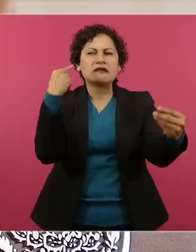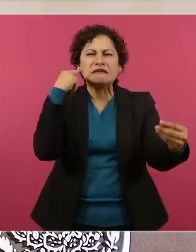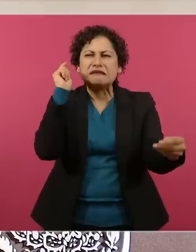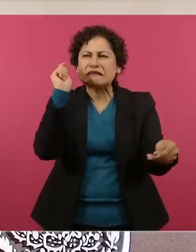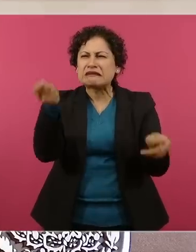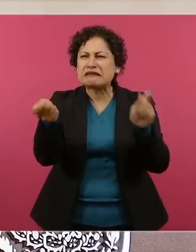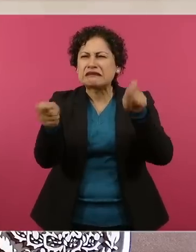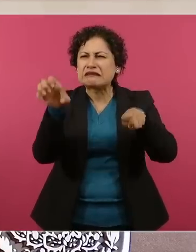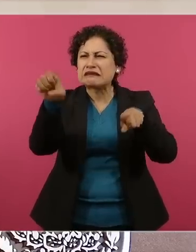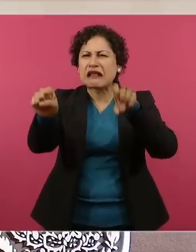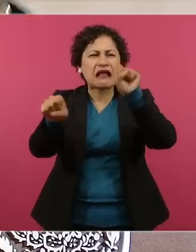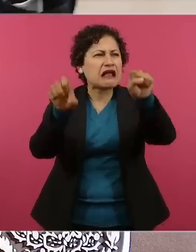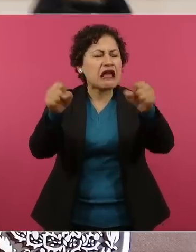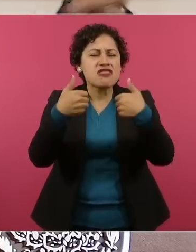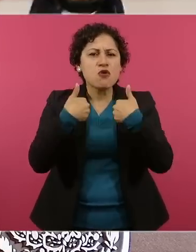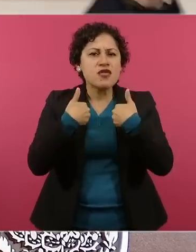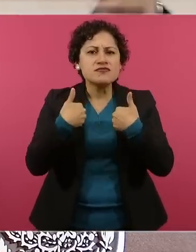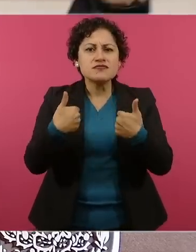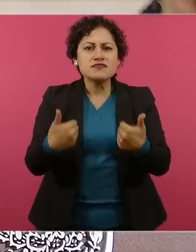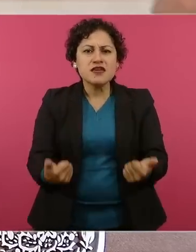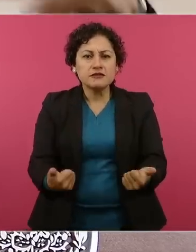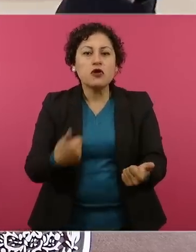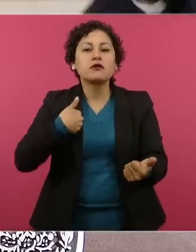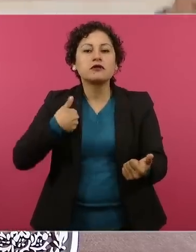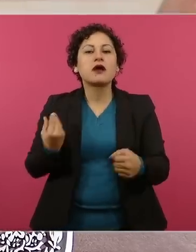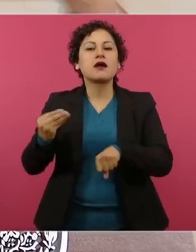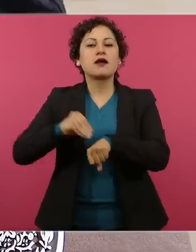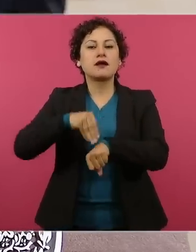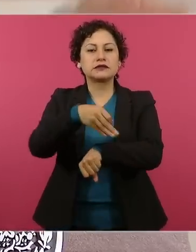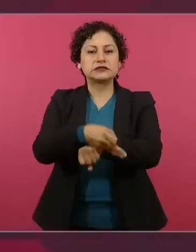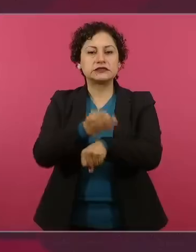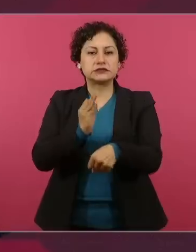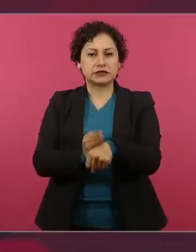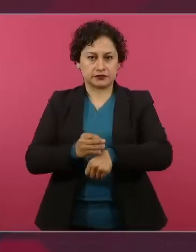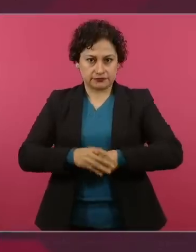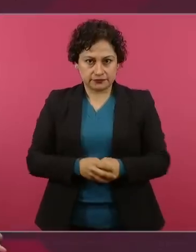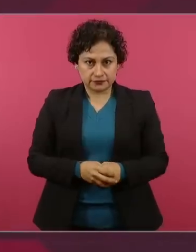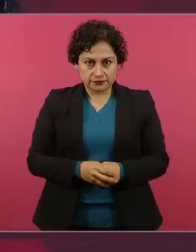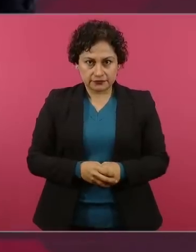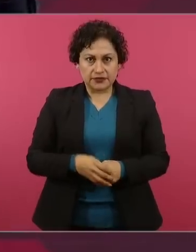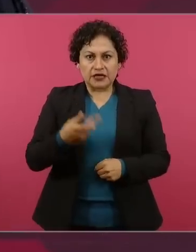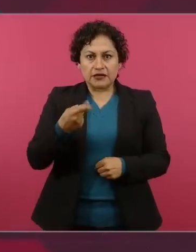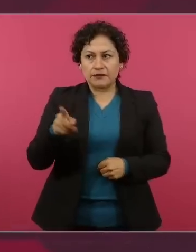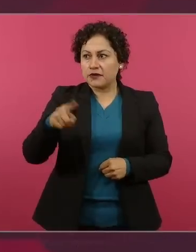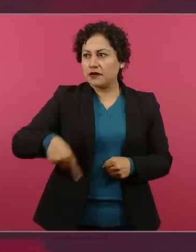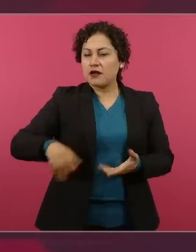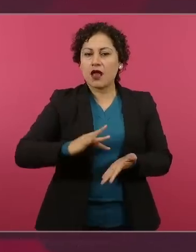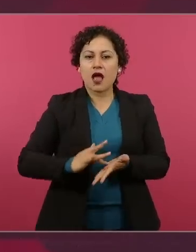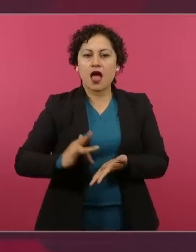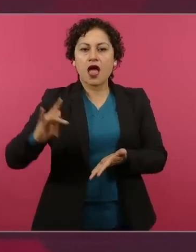interpretan como que no quise yo responder, pero que además me burlé